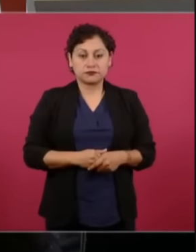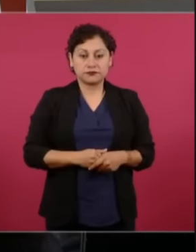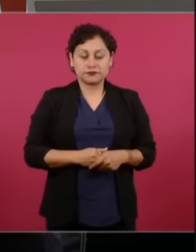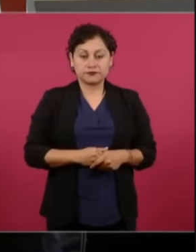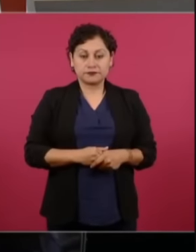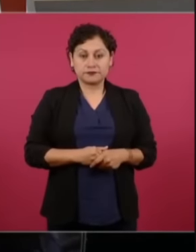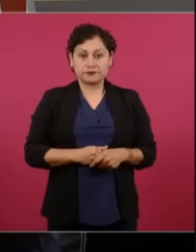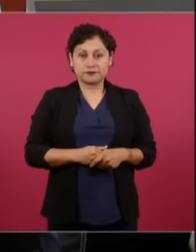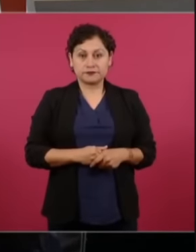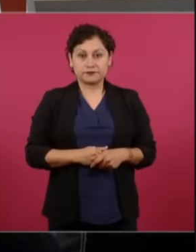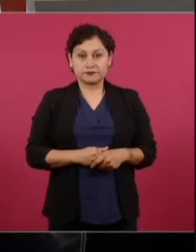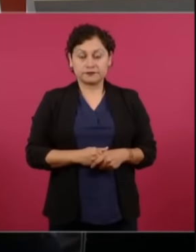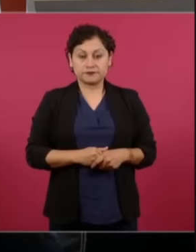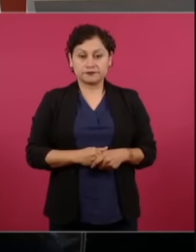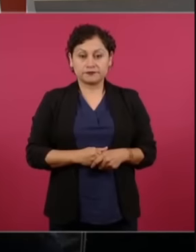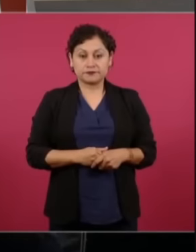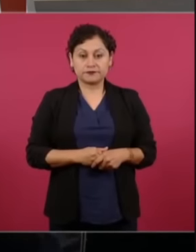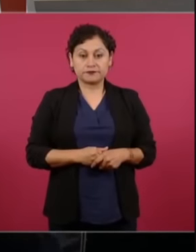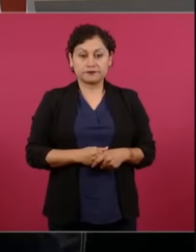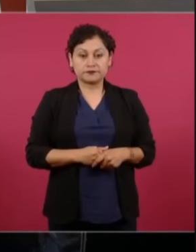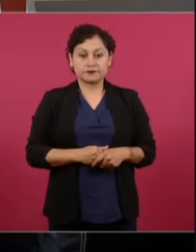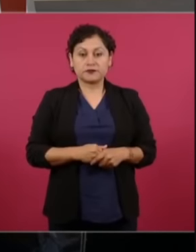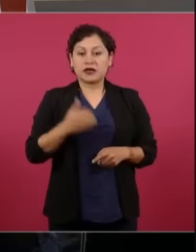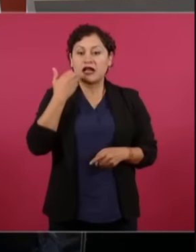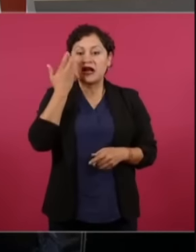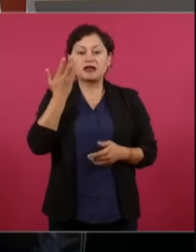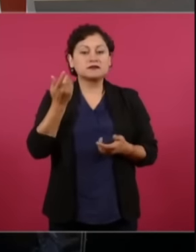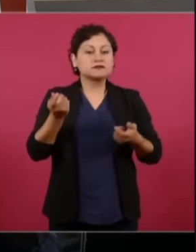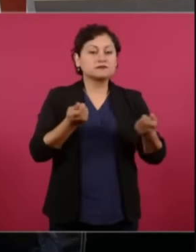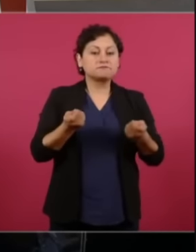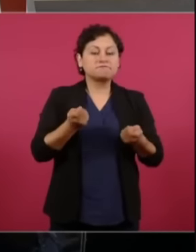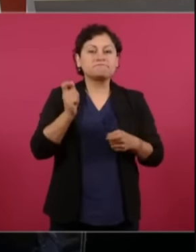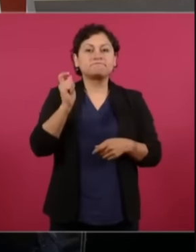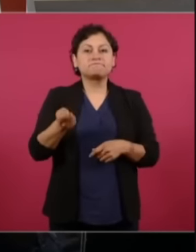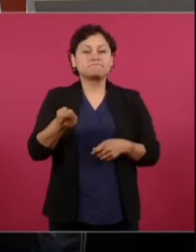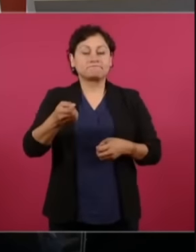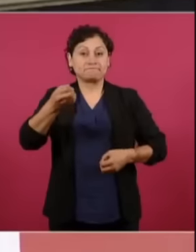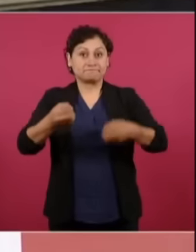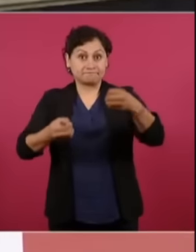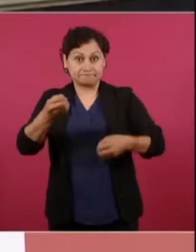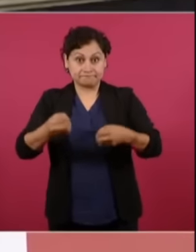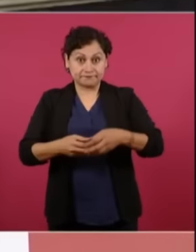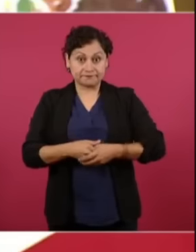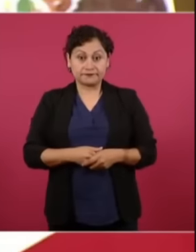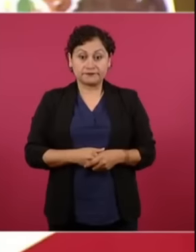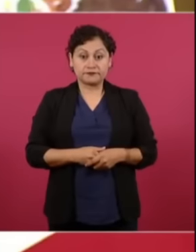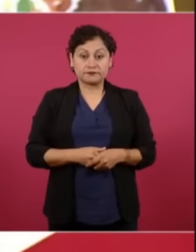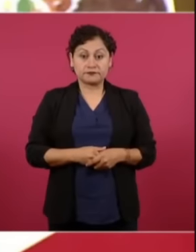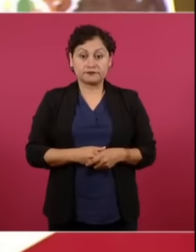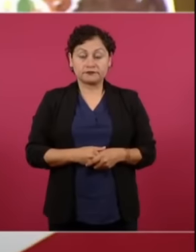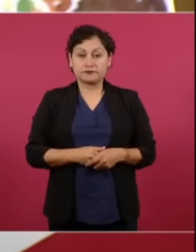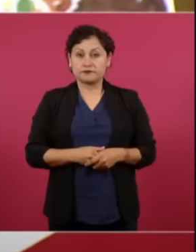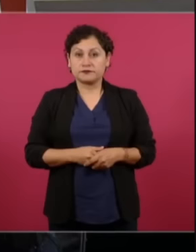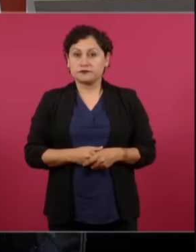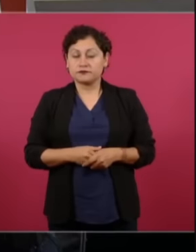que prefieren que a los ministros los elija el presidente